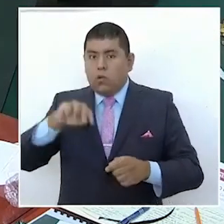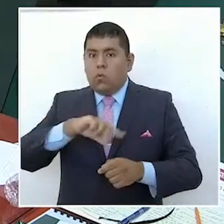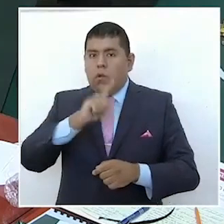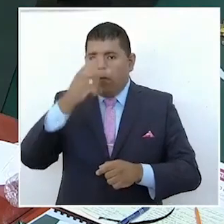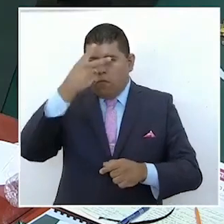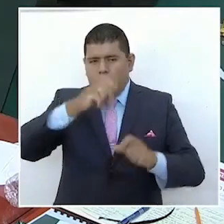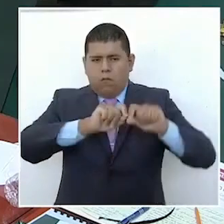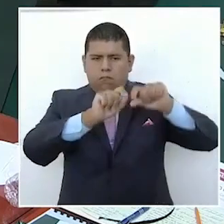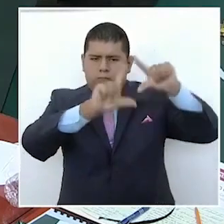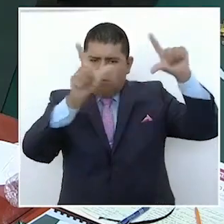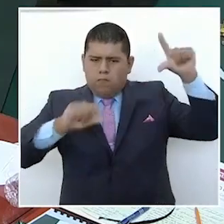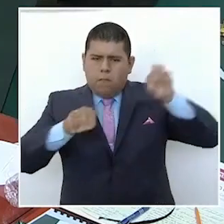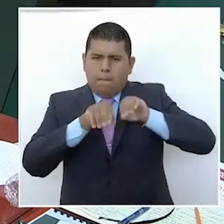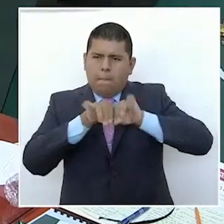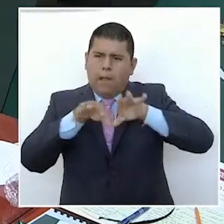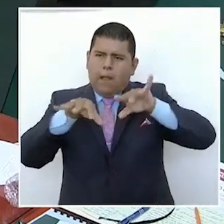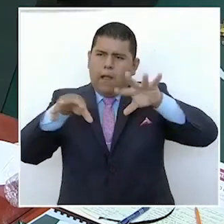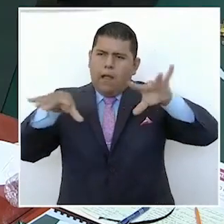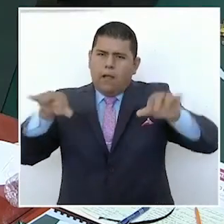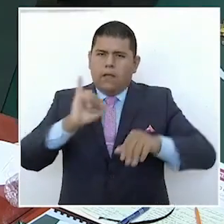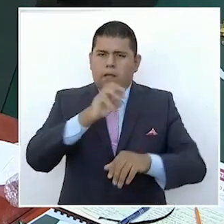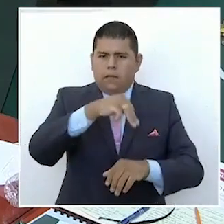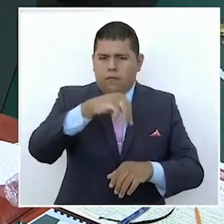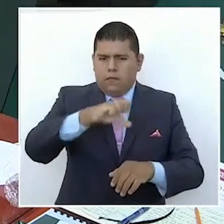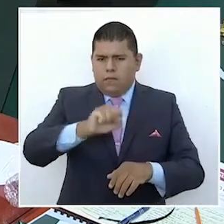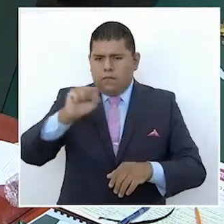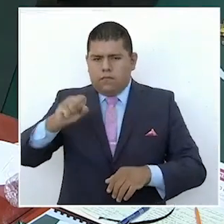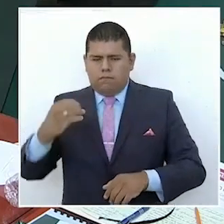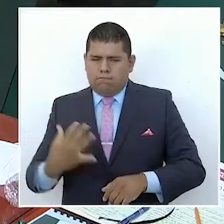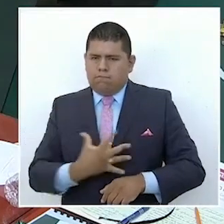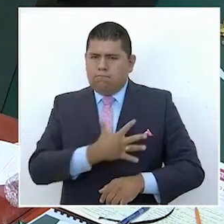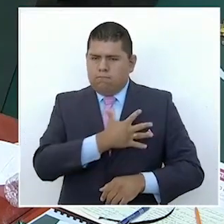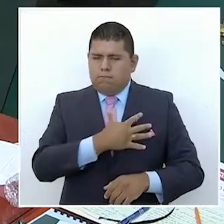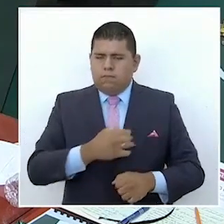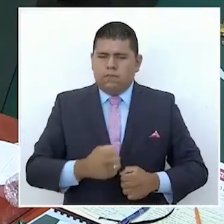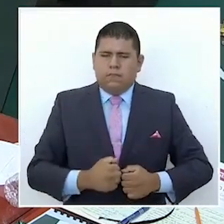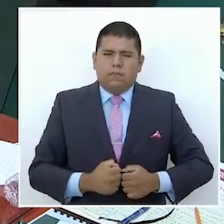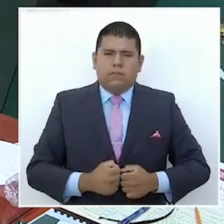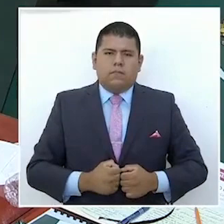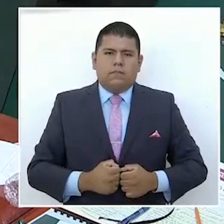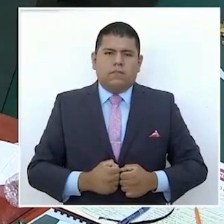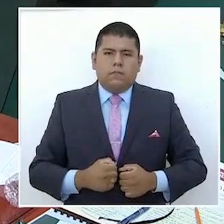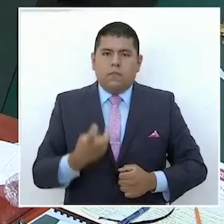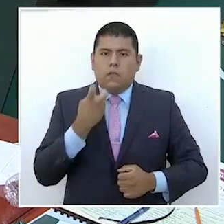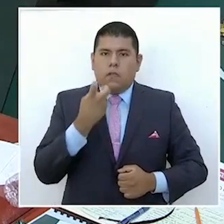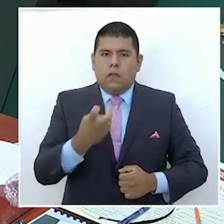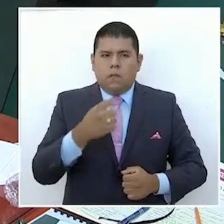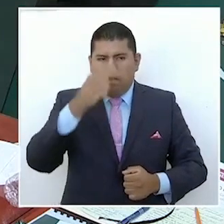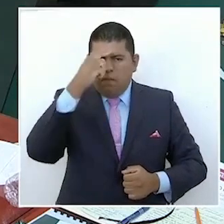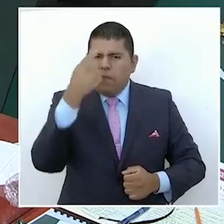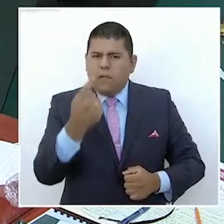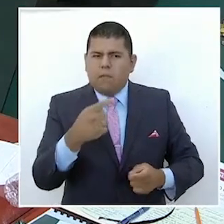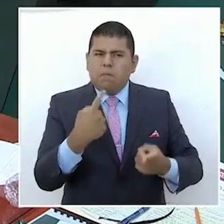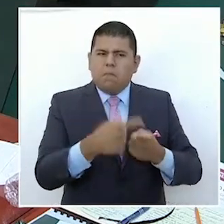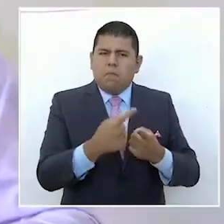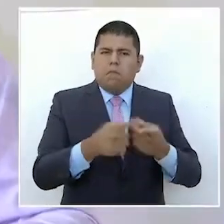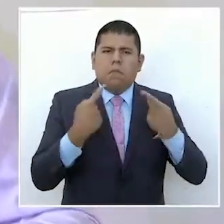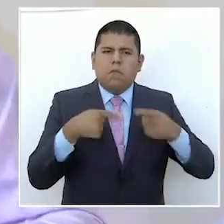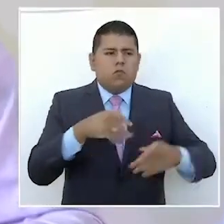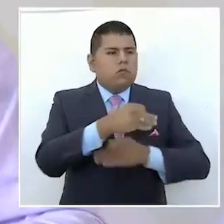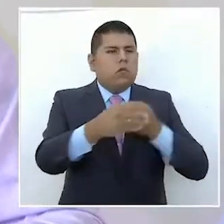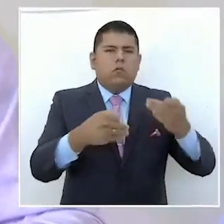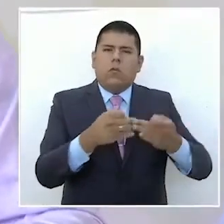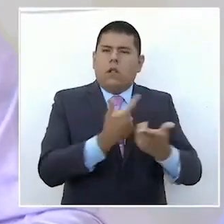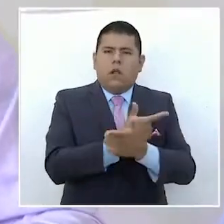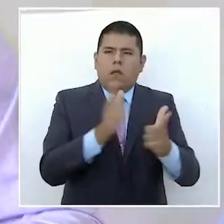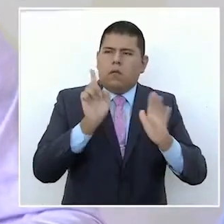el país, el modelo de IMSS-Bienestar. Y es para población abierta, los que no tienen